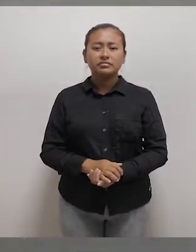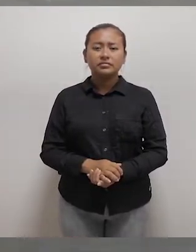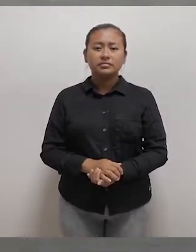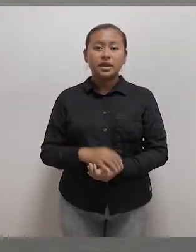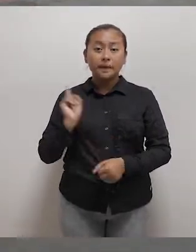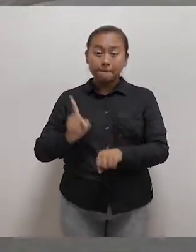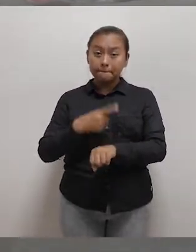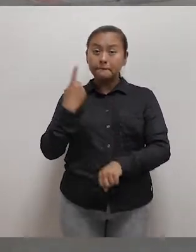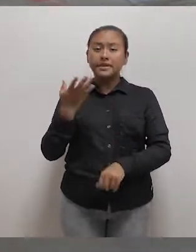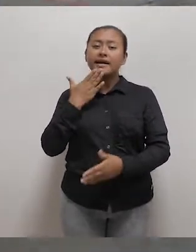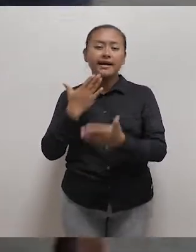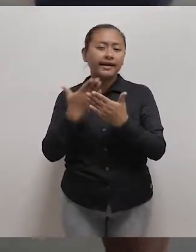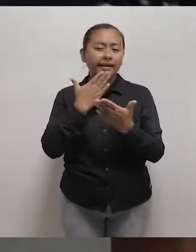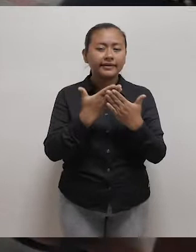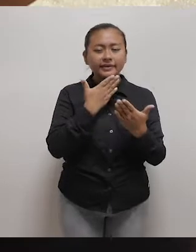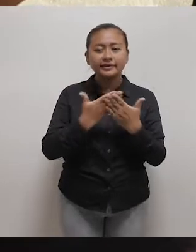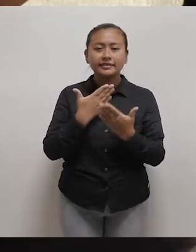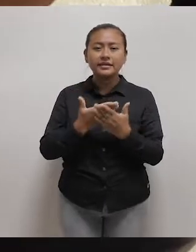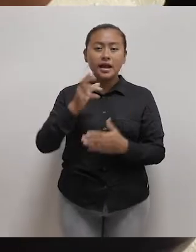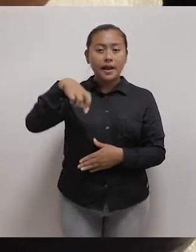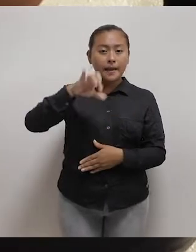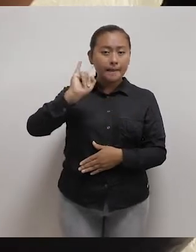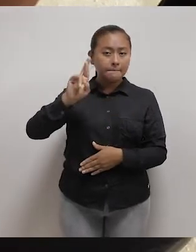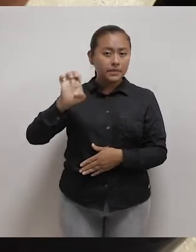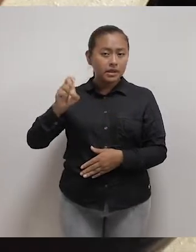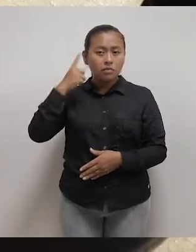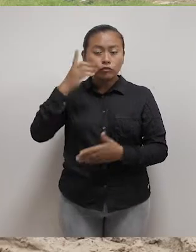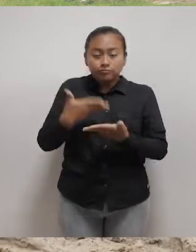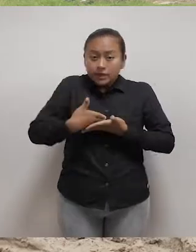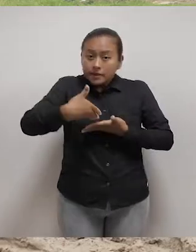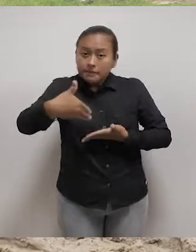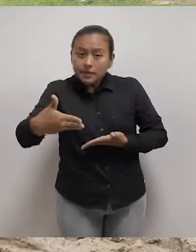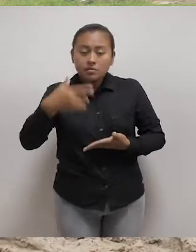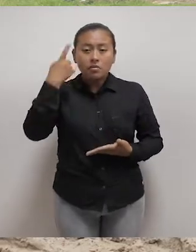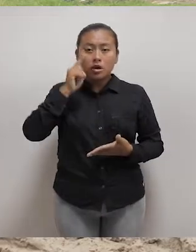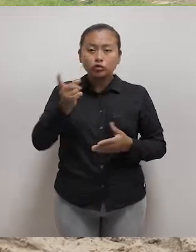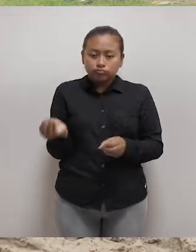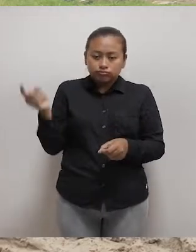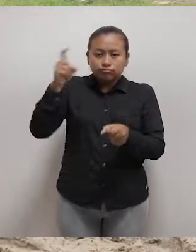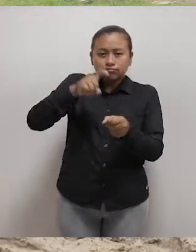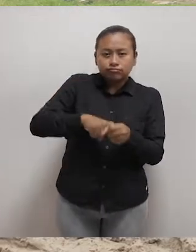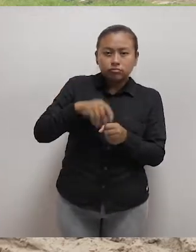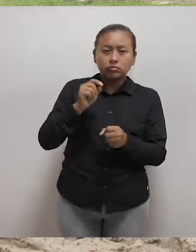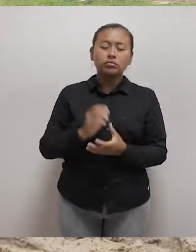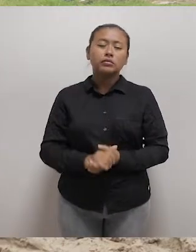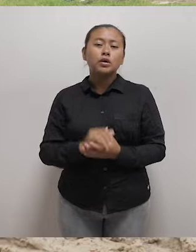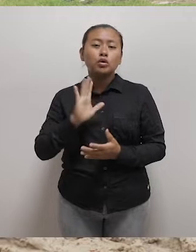En primer lugar agradecer a PIREN por haberme invitado a formar parte de ese